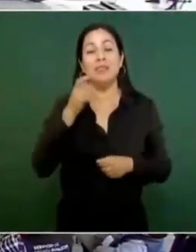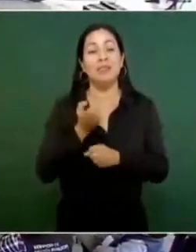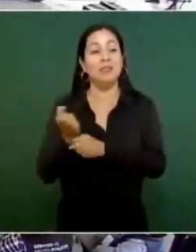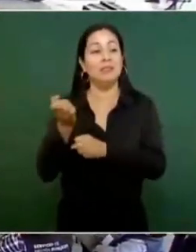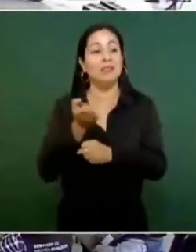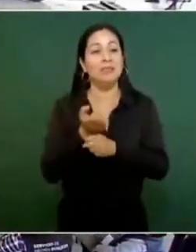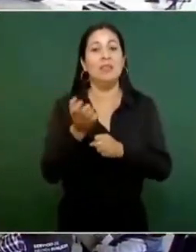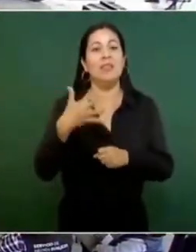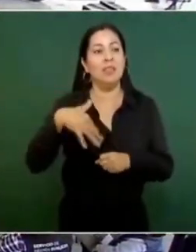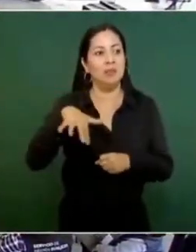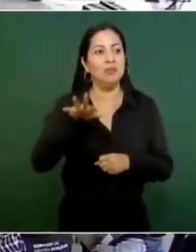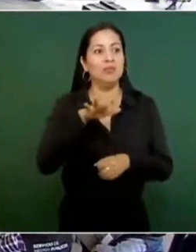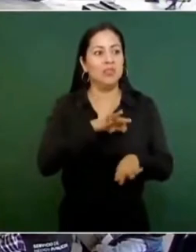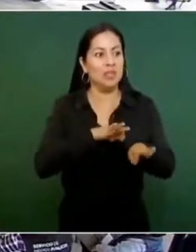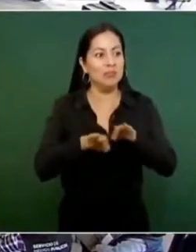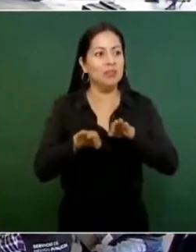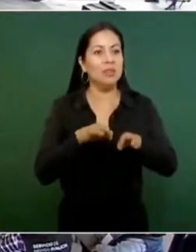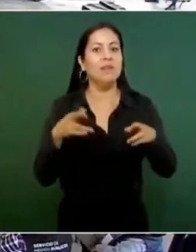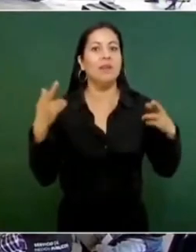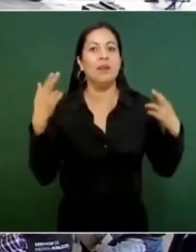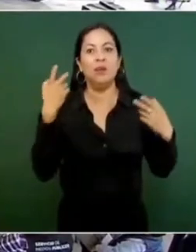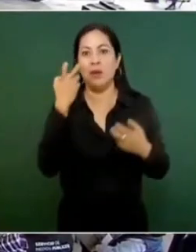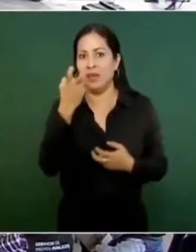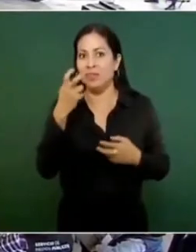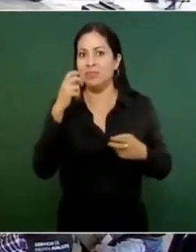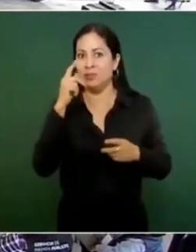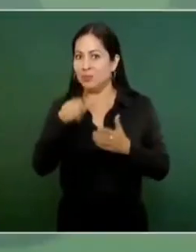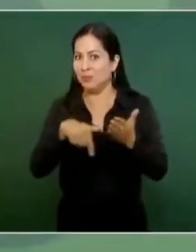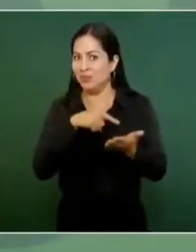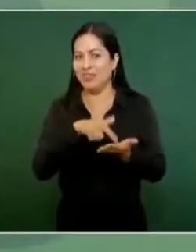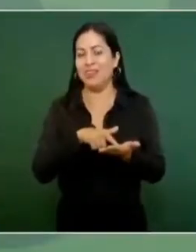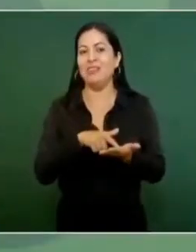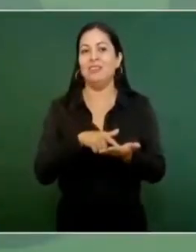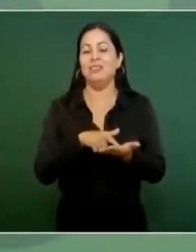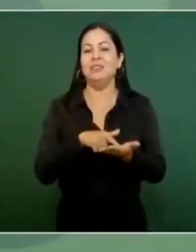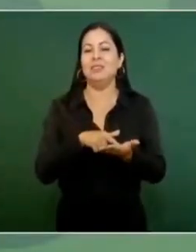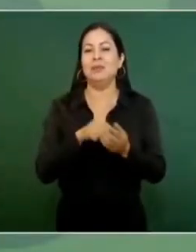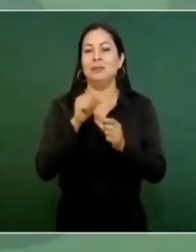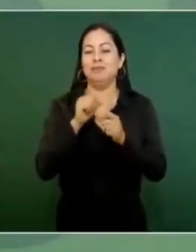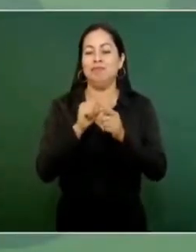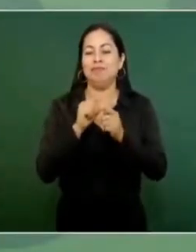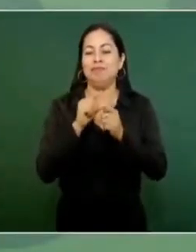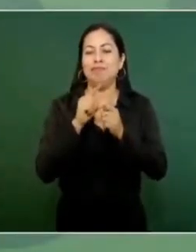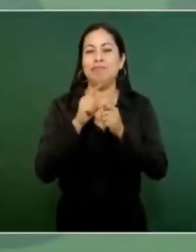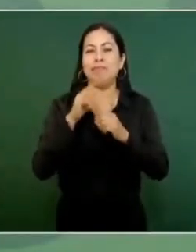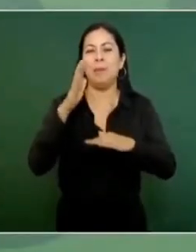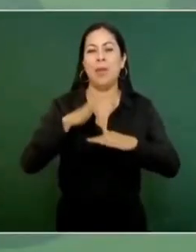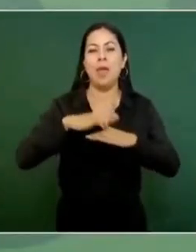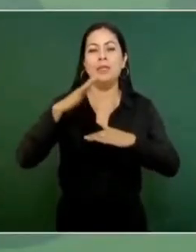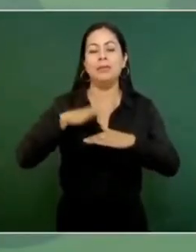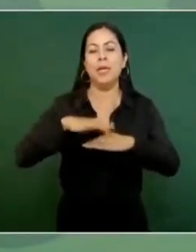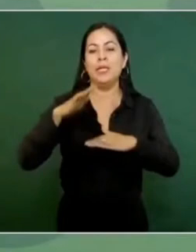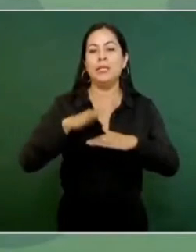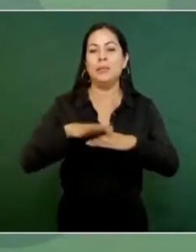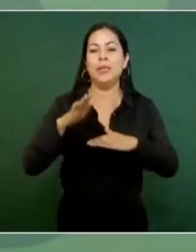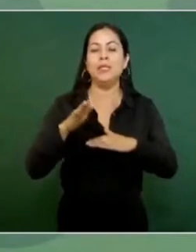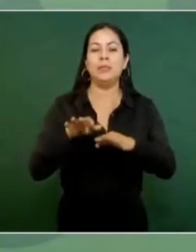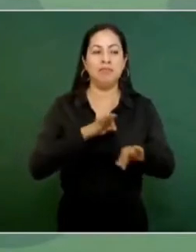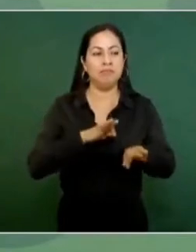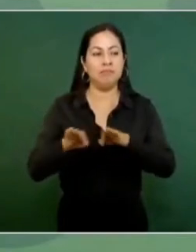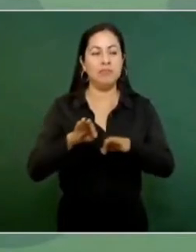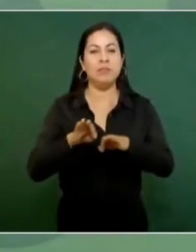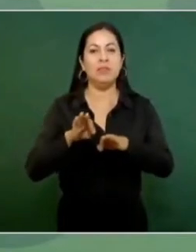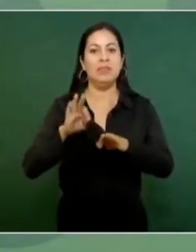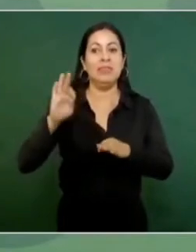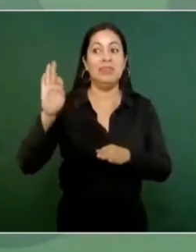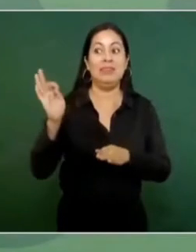buscarse la vida a estos centros turísticos. Entonces, va creciendo la demanda y la federación